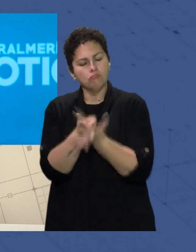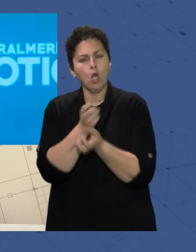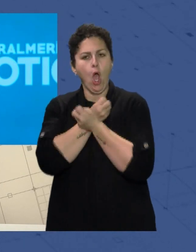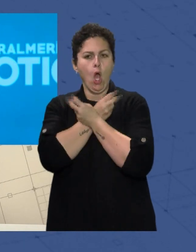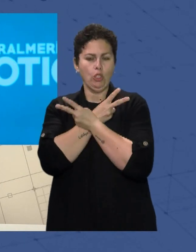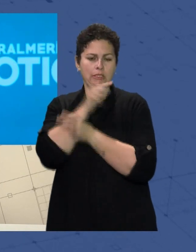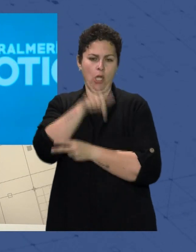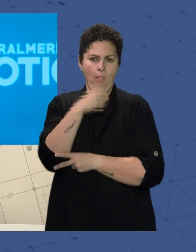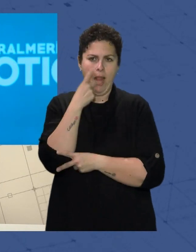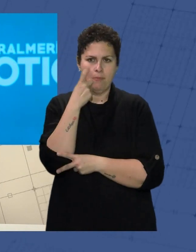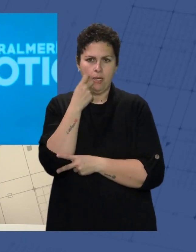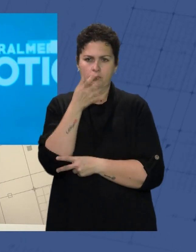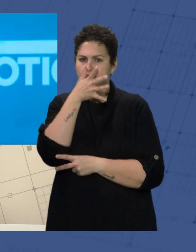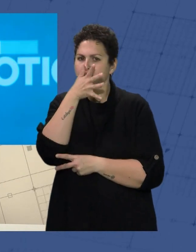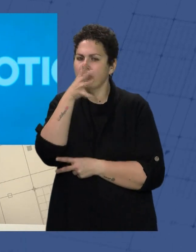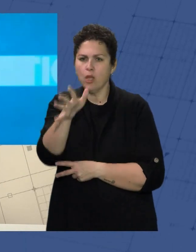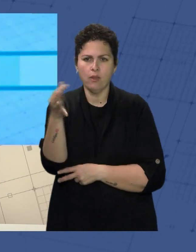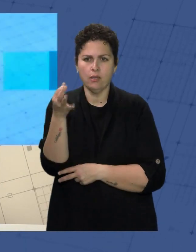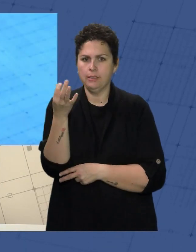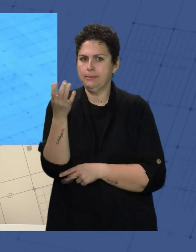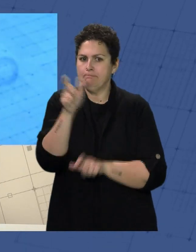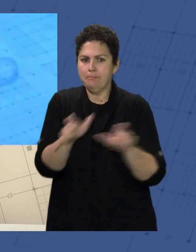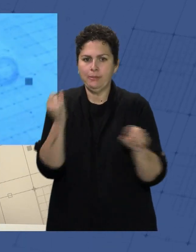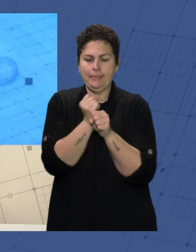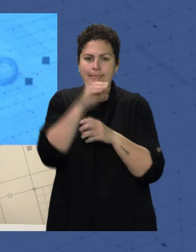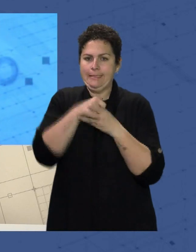Denunciaban Que se encuentran Bajo mínimos De personal